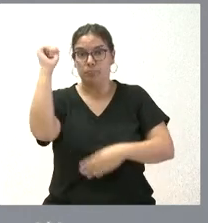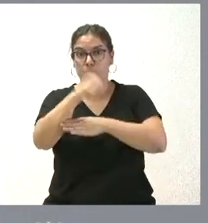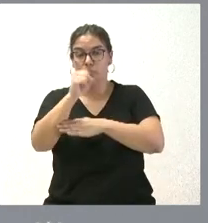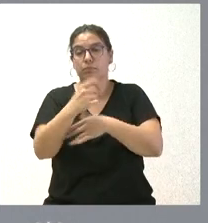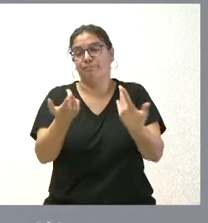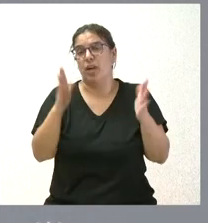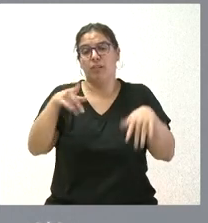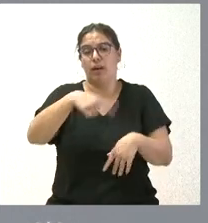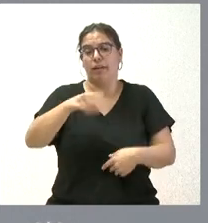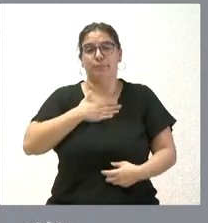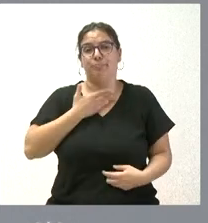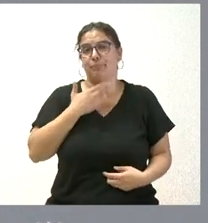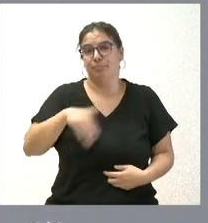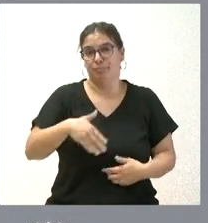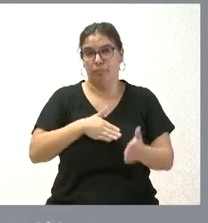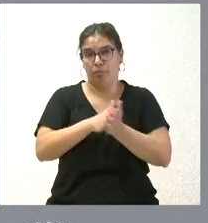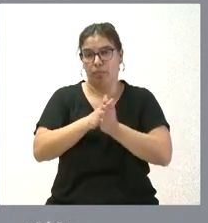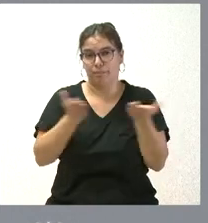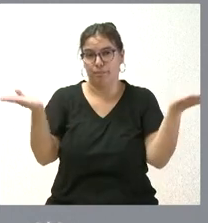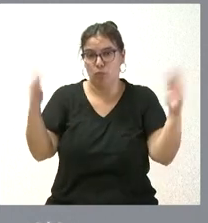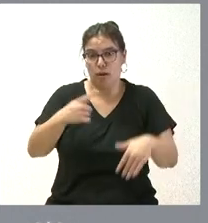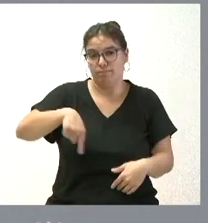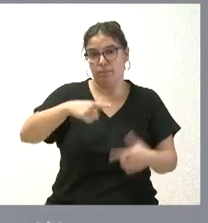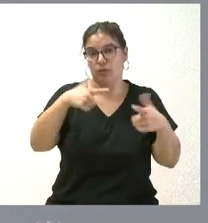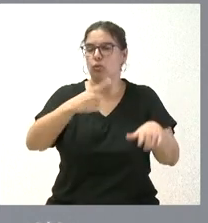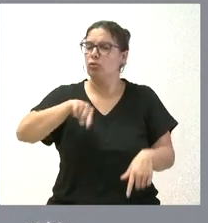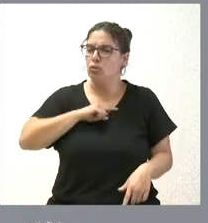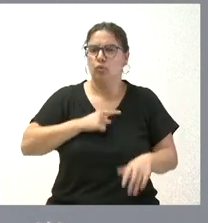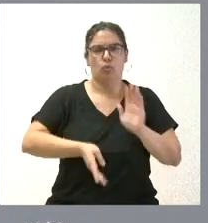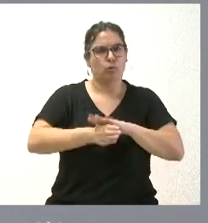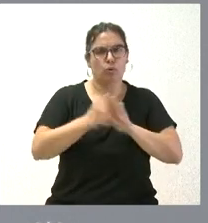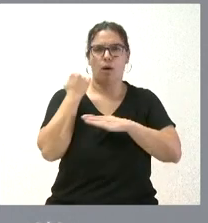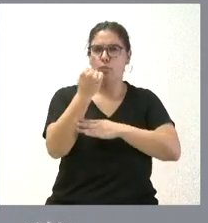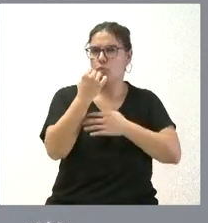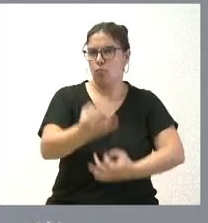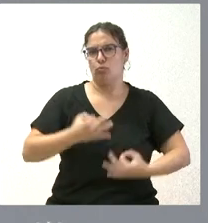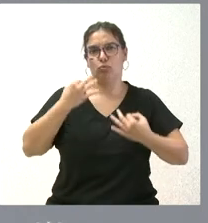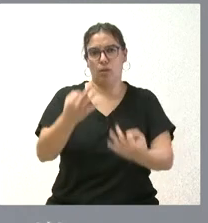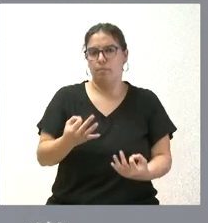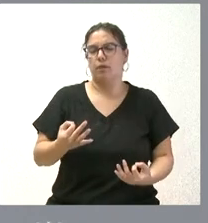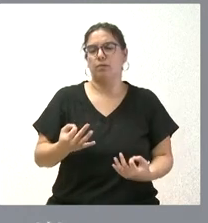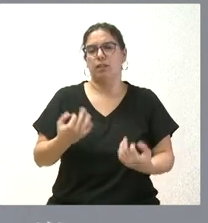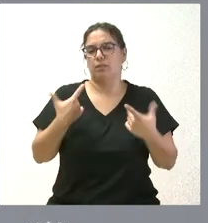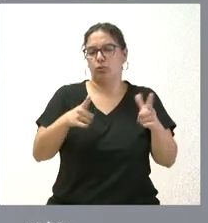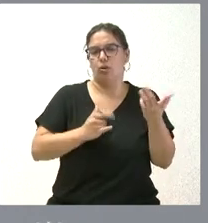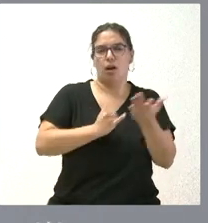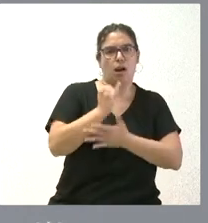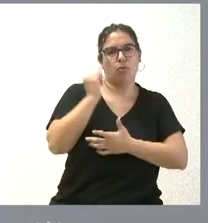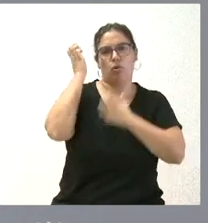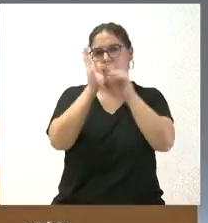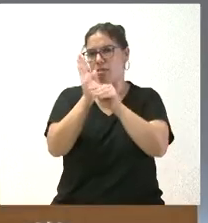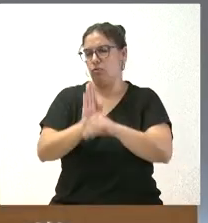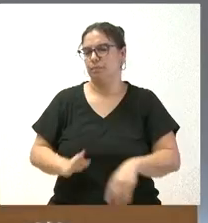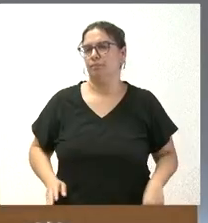el desánimo que causa en ese sector. Nosotros estaremos muy cerca, como lo hemos hecho siempre, del sector ganadero y agrario de Castilla y León.